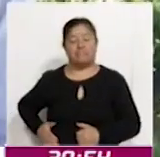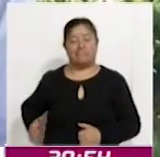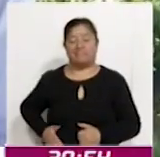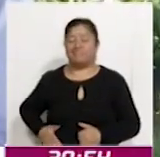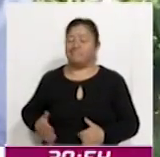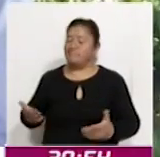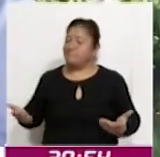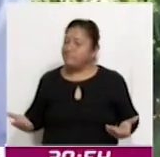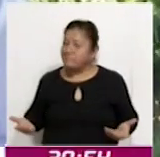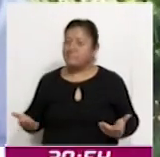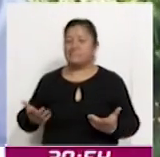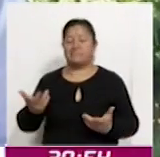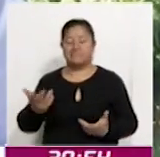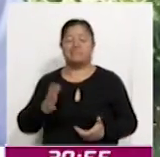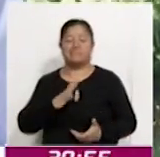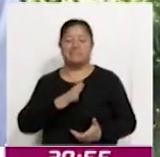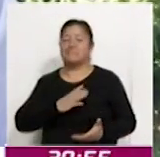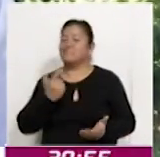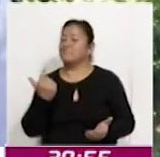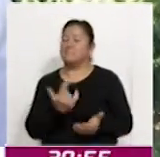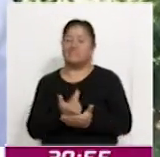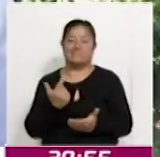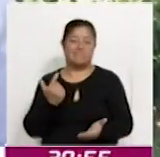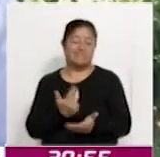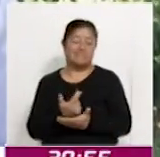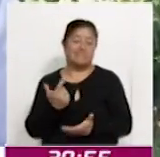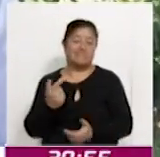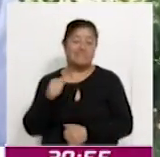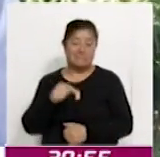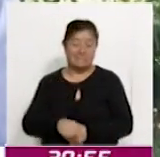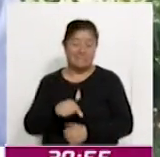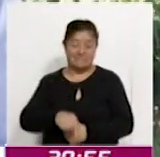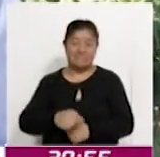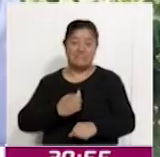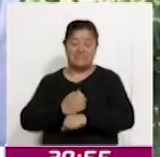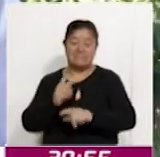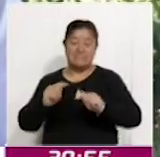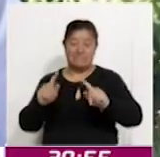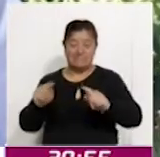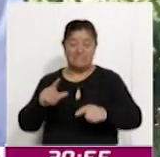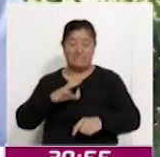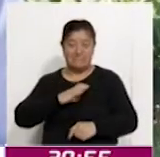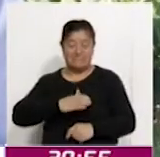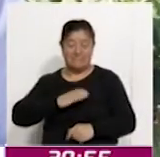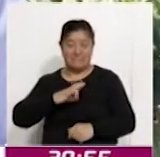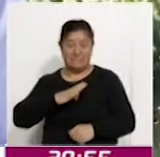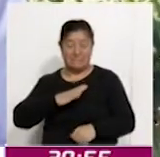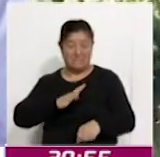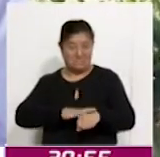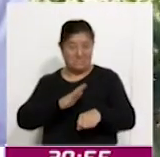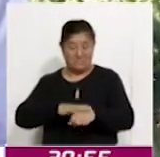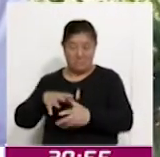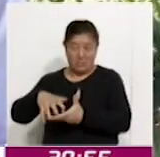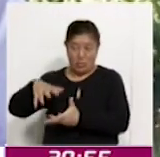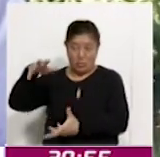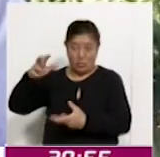agresivo. Afortunadamente aquí dentro del estado no es de los cánceres con mayor